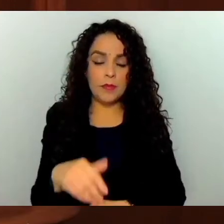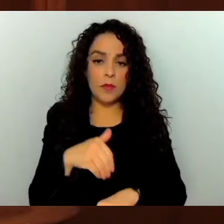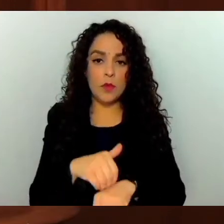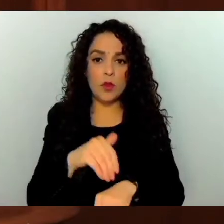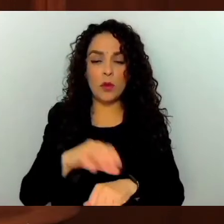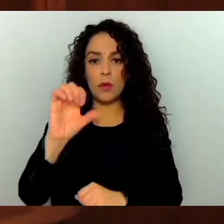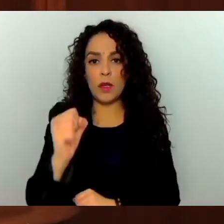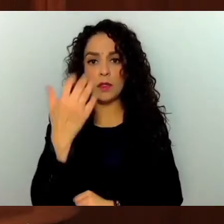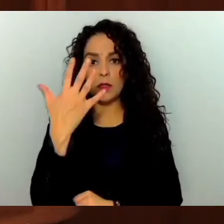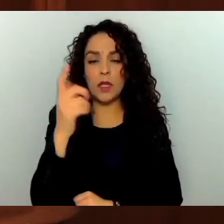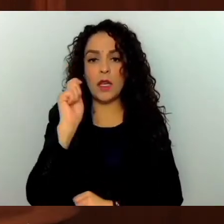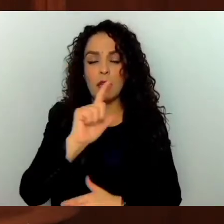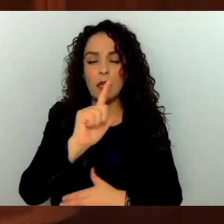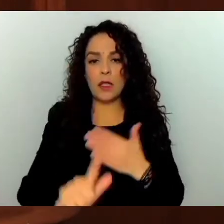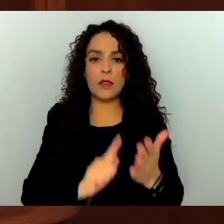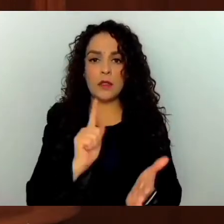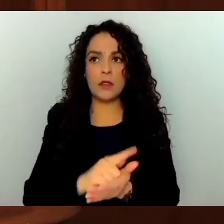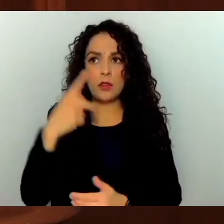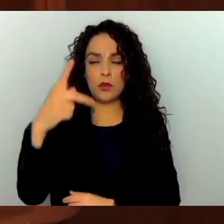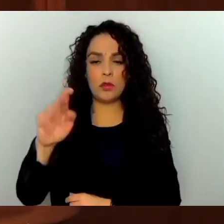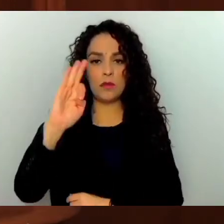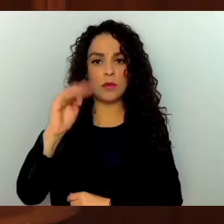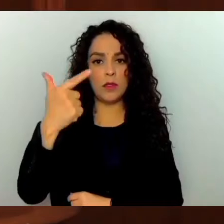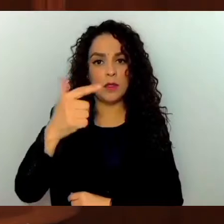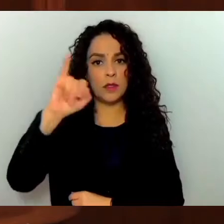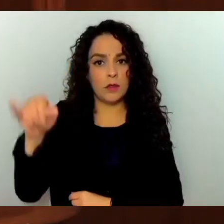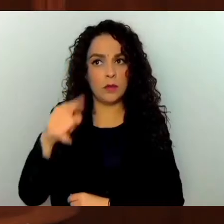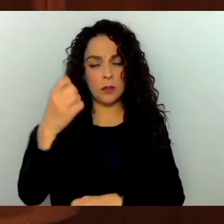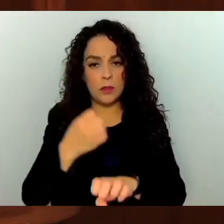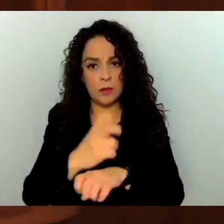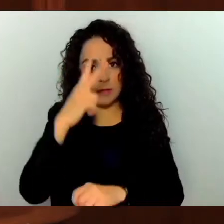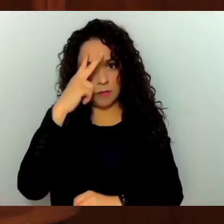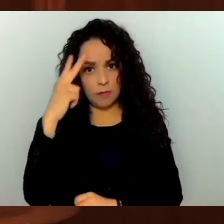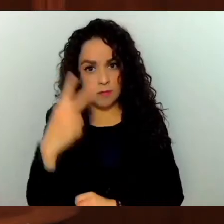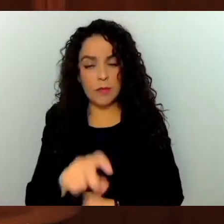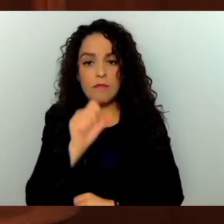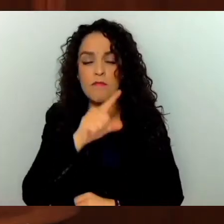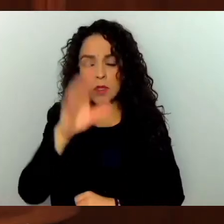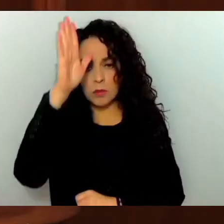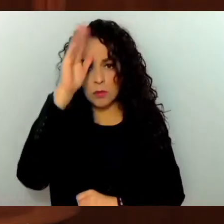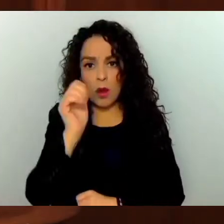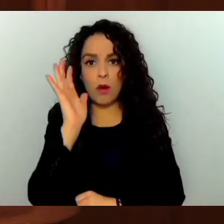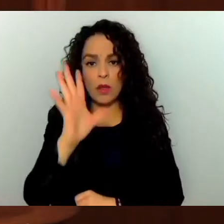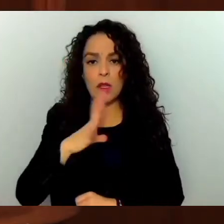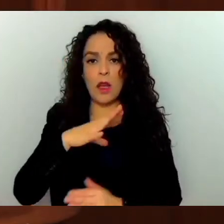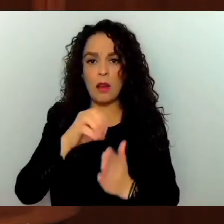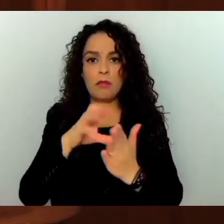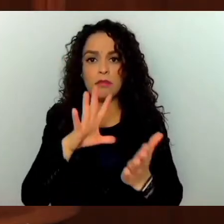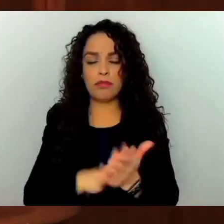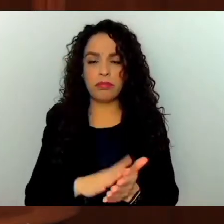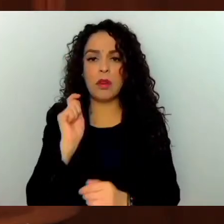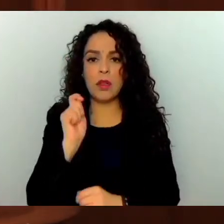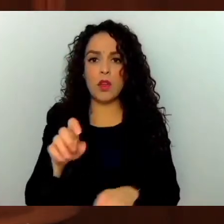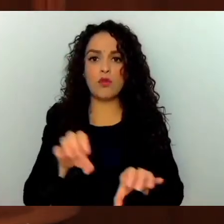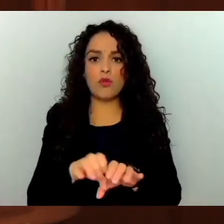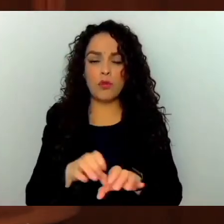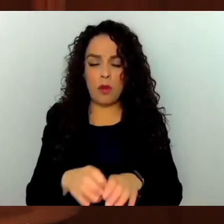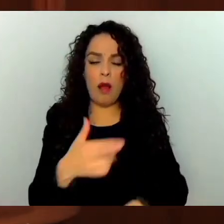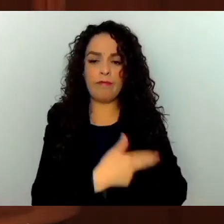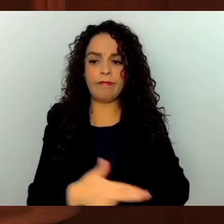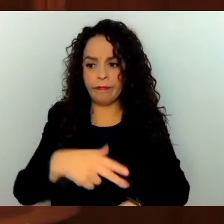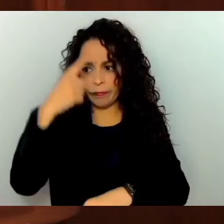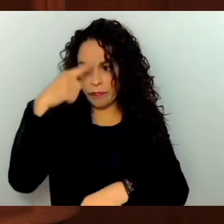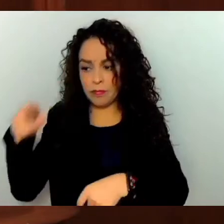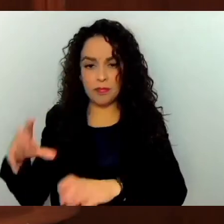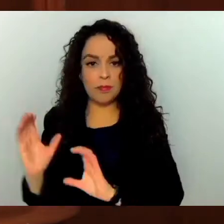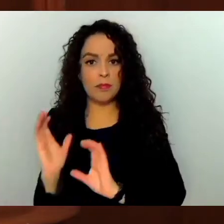Ley de la Fiscalía General de Justicia del Estado de México, así como del acuerdo por el que se establece el proceso y la convocatoria para designar a